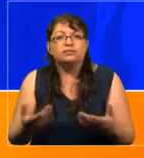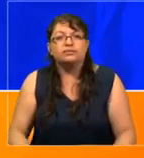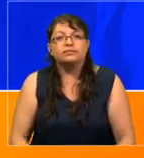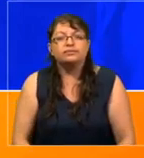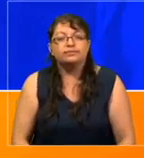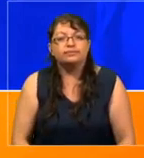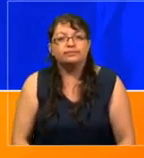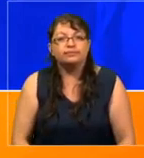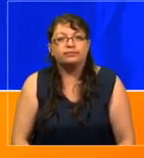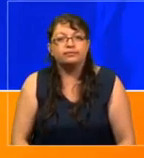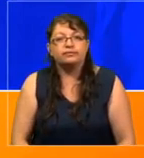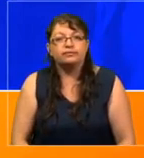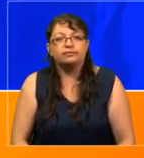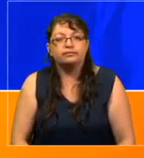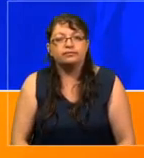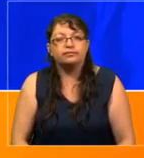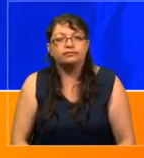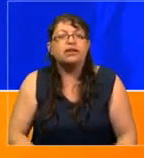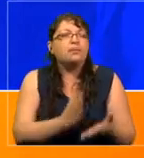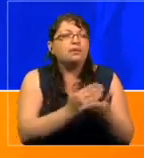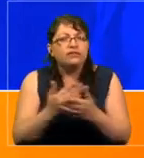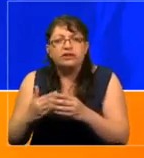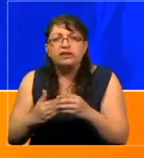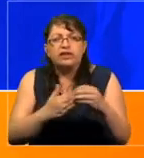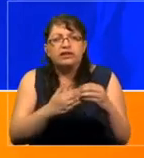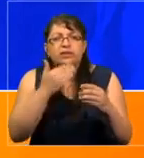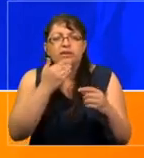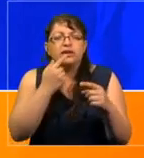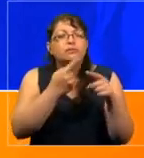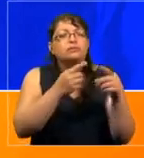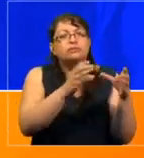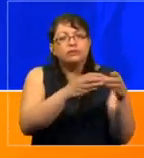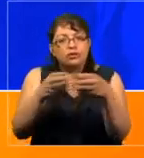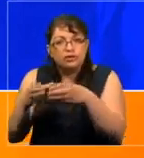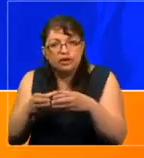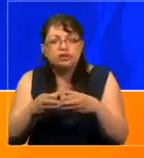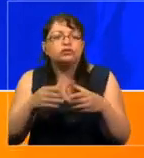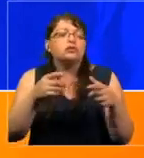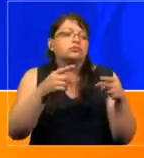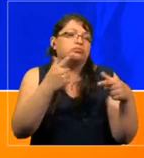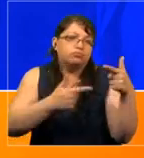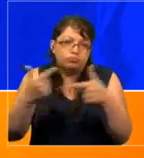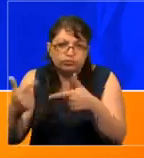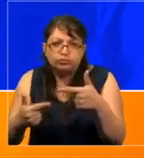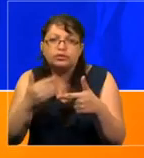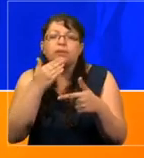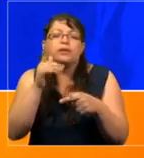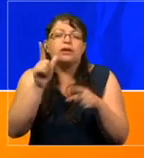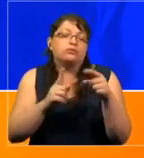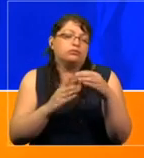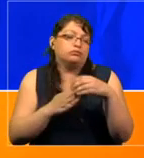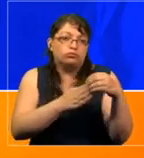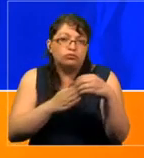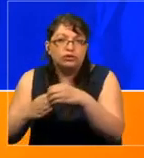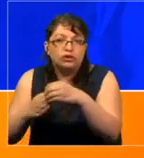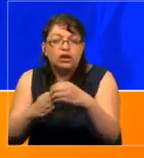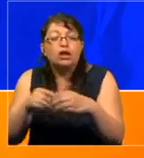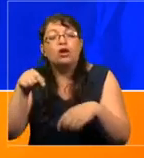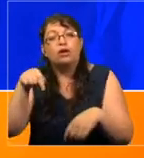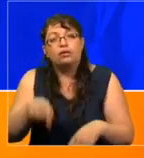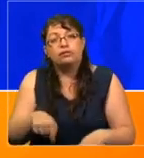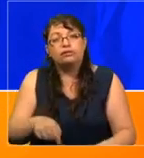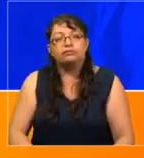organizado y liderado por organizaciones, partidos políticos y líderes. Hoy en día,